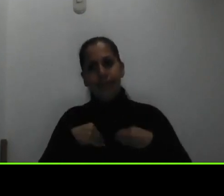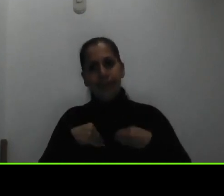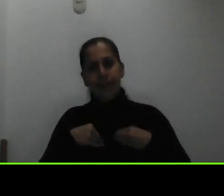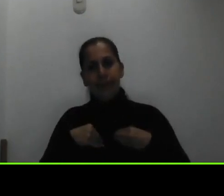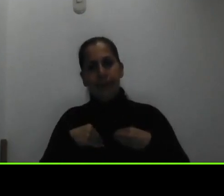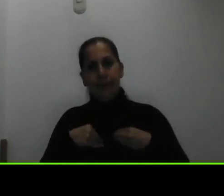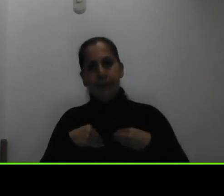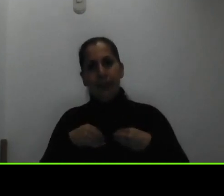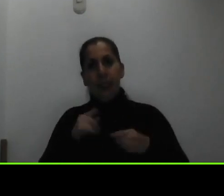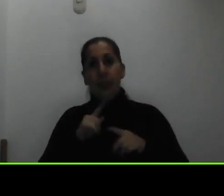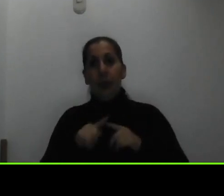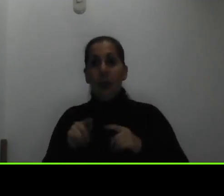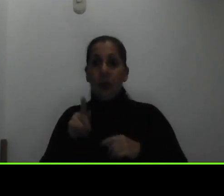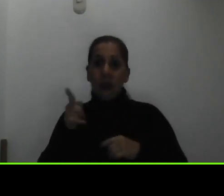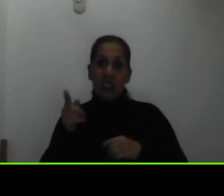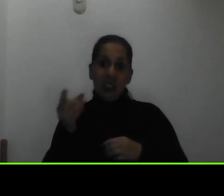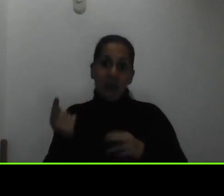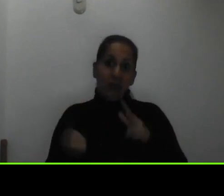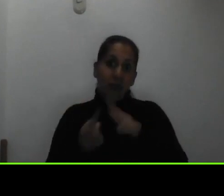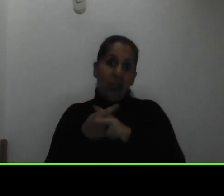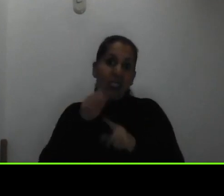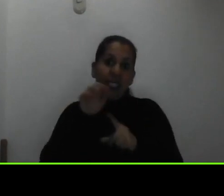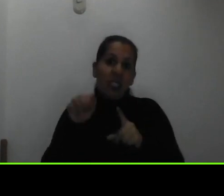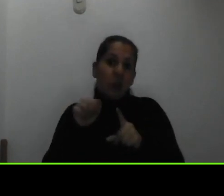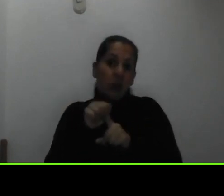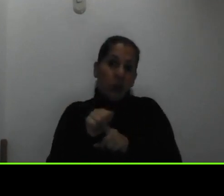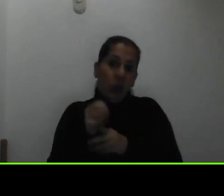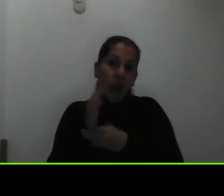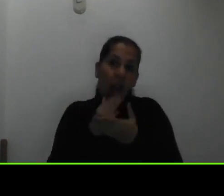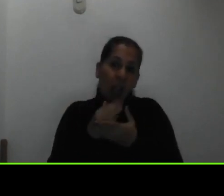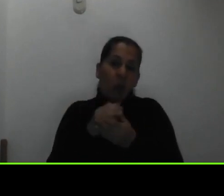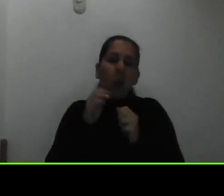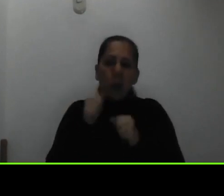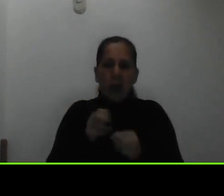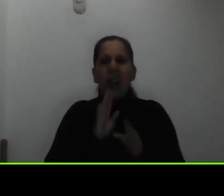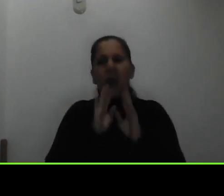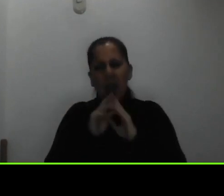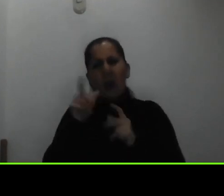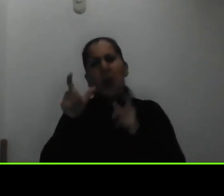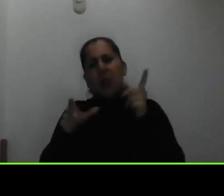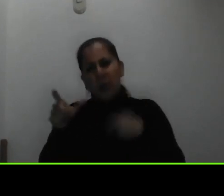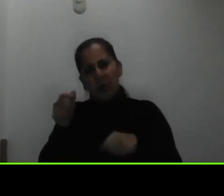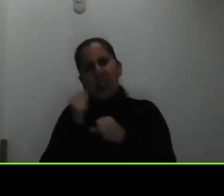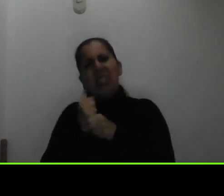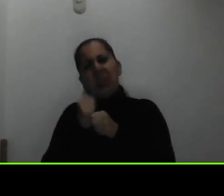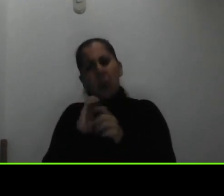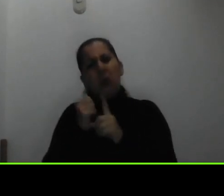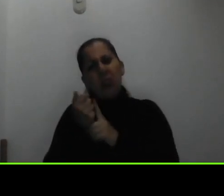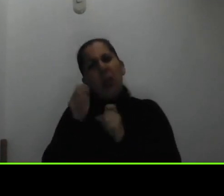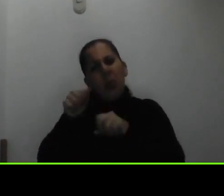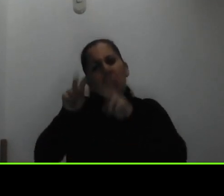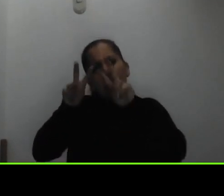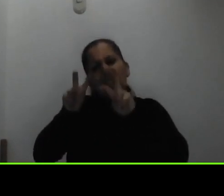fuera la situación lo hablan con los equipos de trabajo social y lo podemos valorar